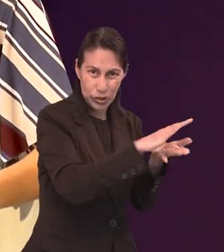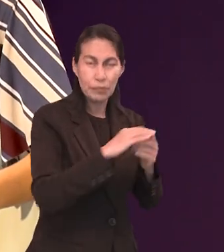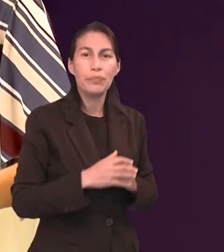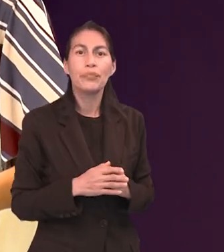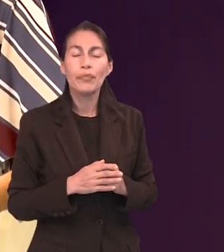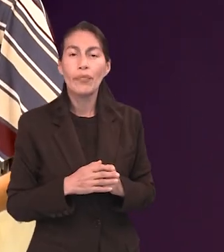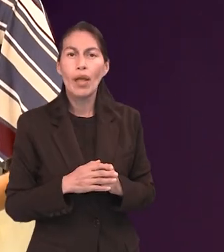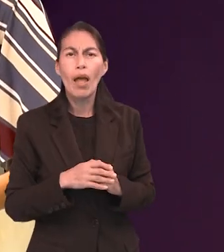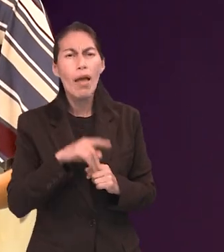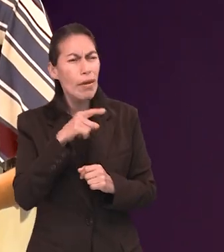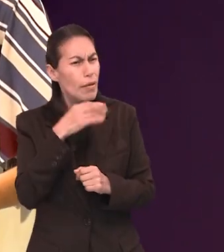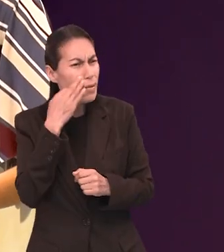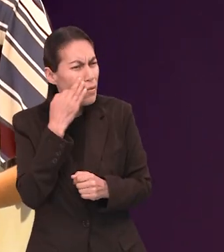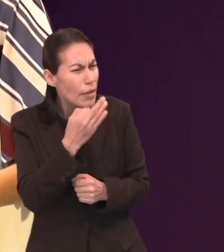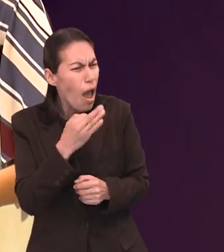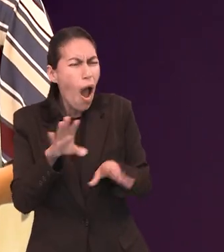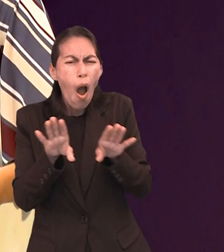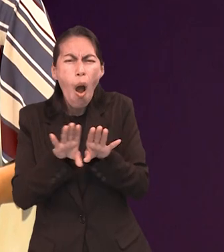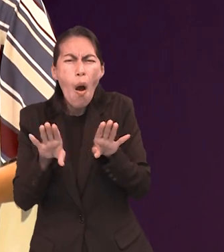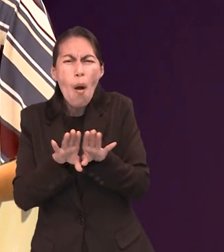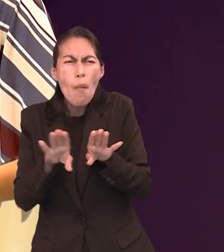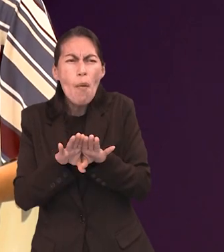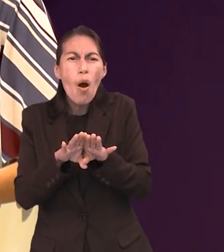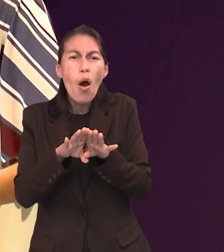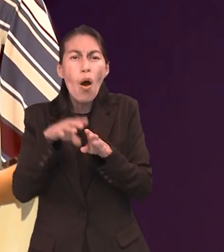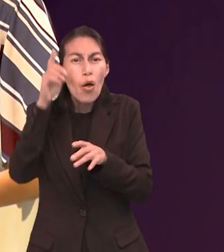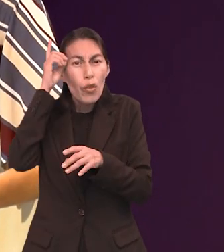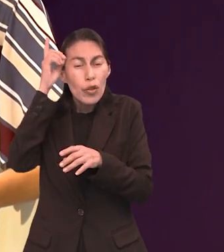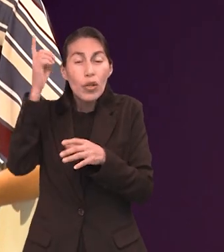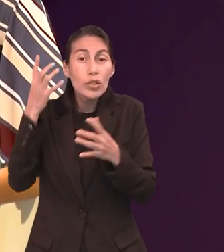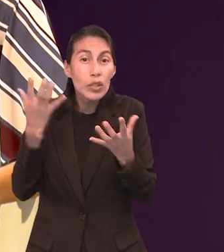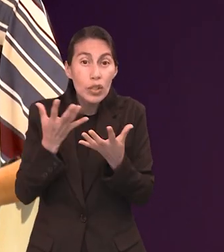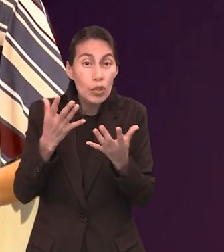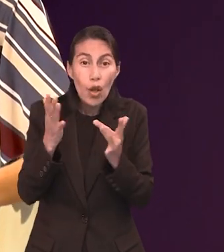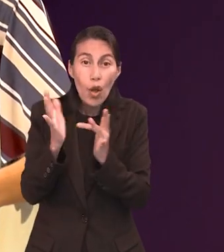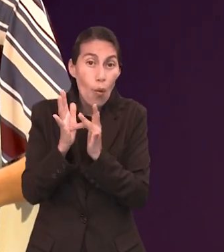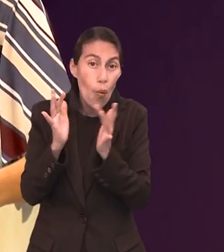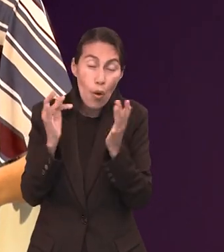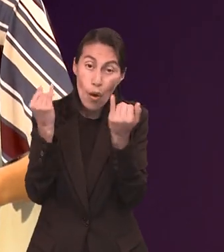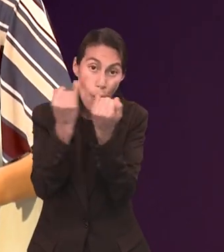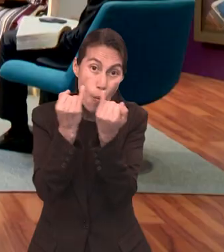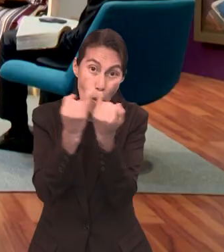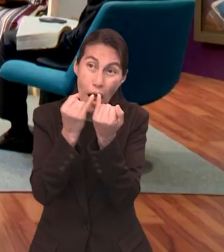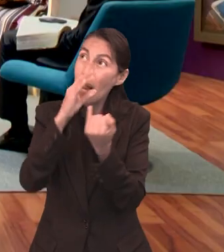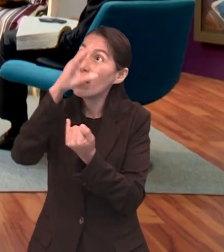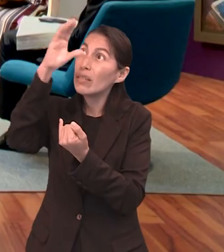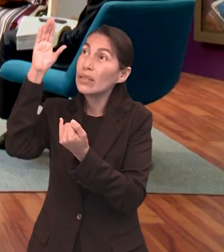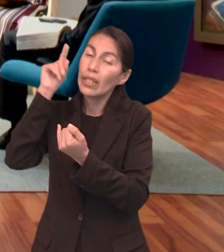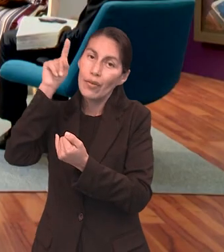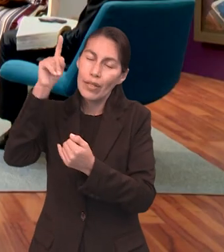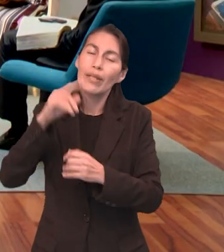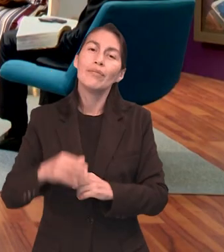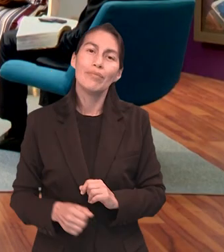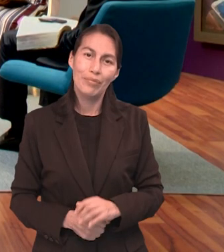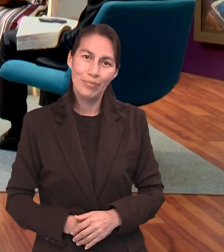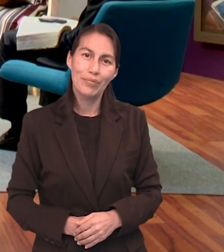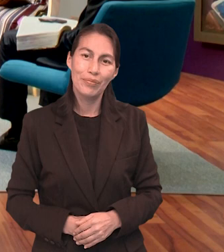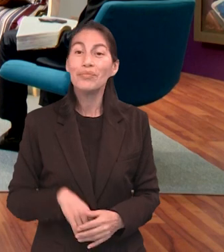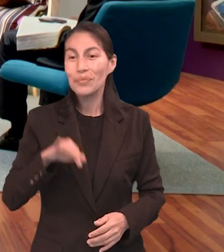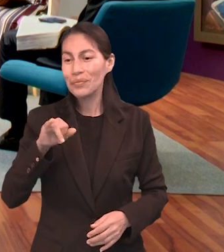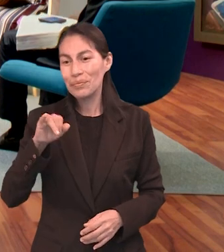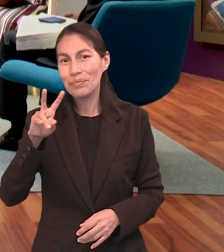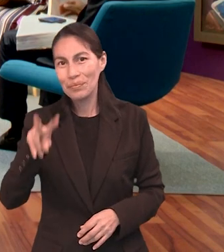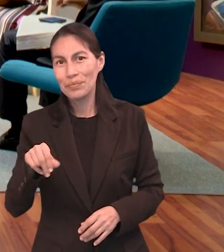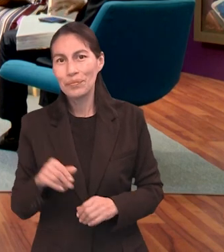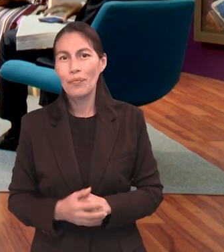Y ahí pues nos demuestra cómo Dios actuó en el santuario celestial también. Así es, así es.